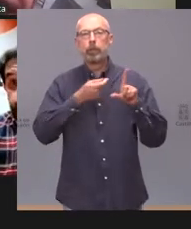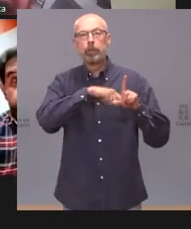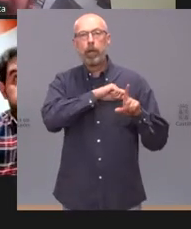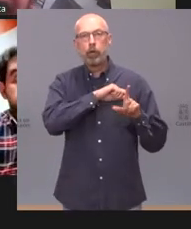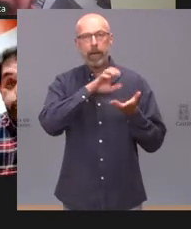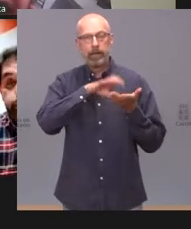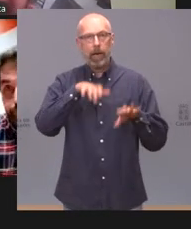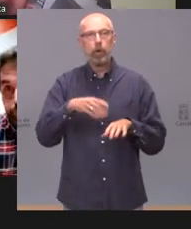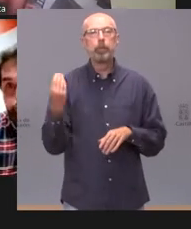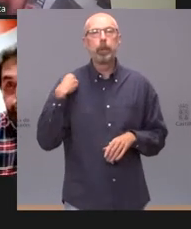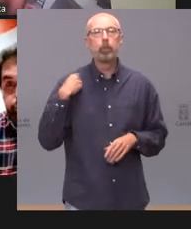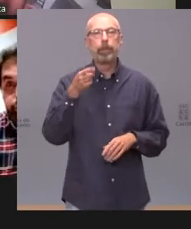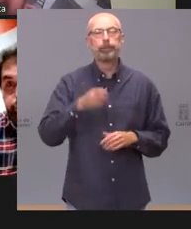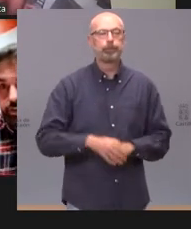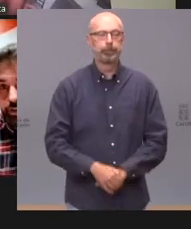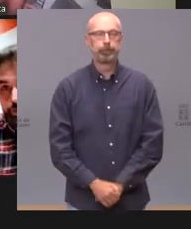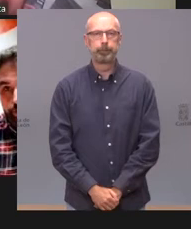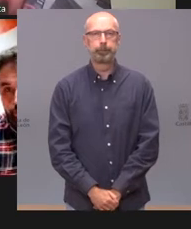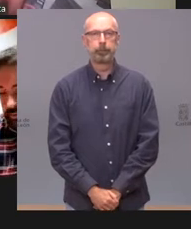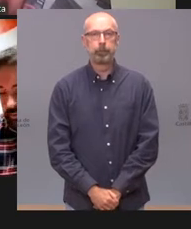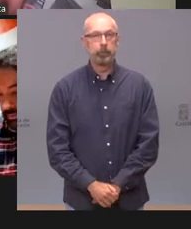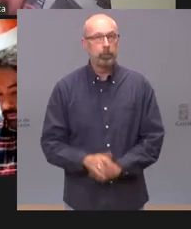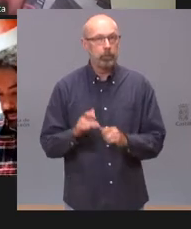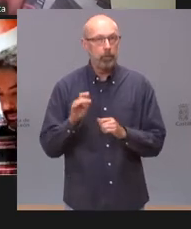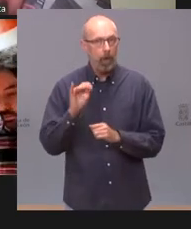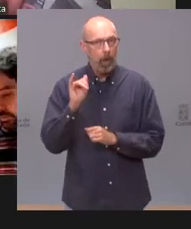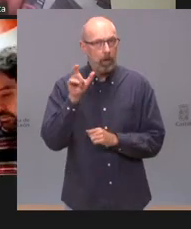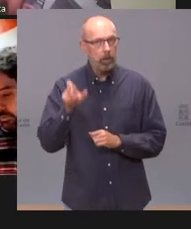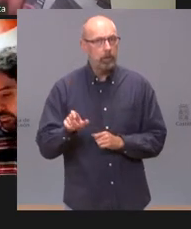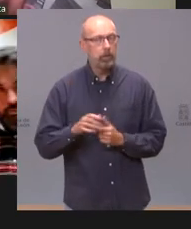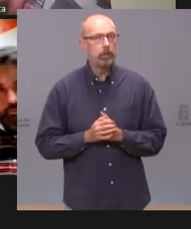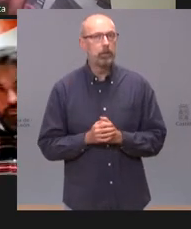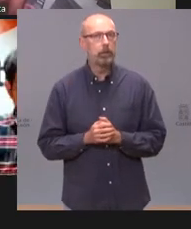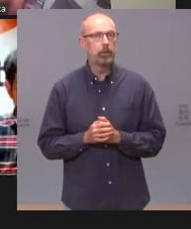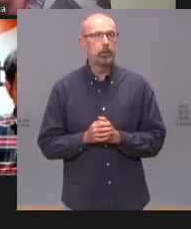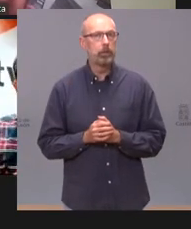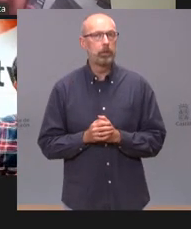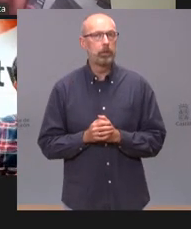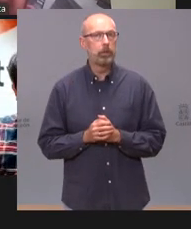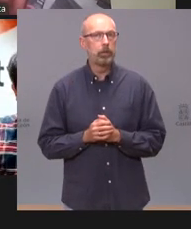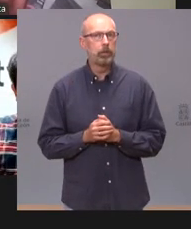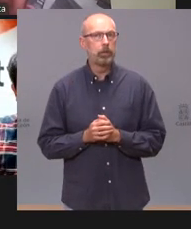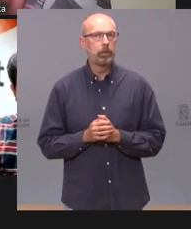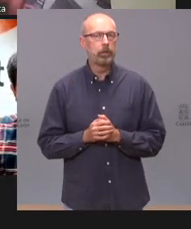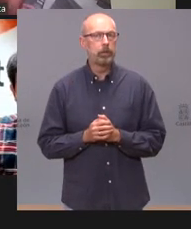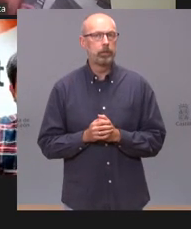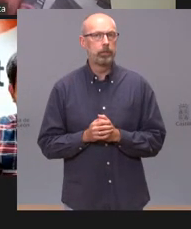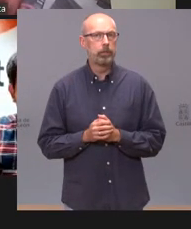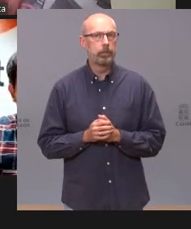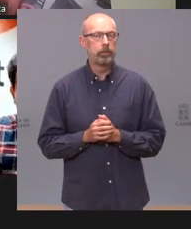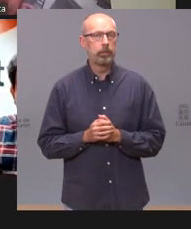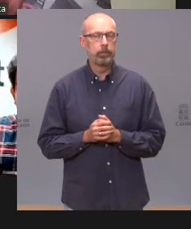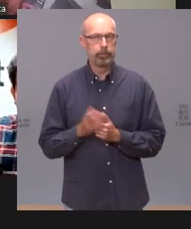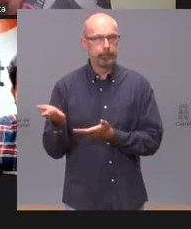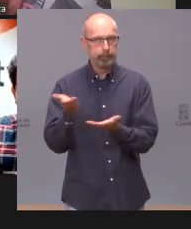Castilla y León y Celsa Villanueva no sé si es posible la comunicación Buenas tardes Sí, adelante